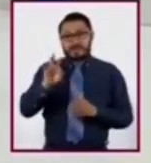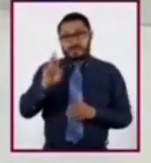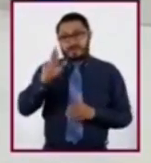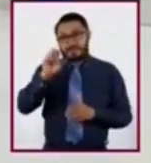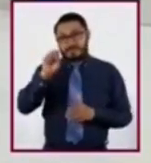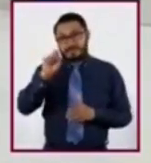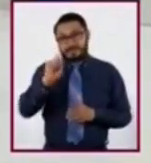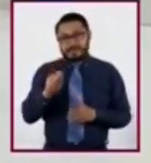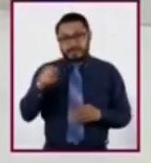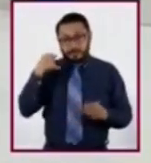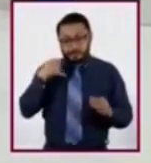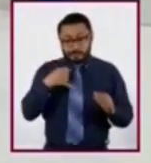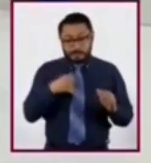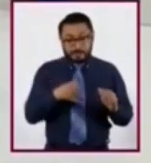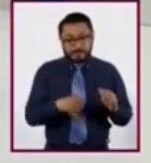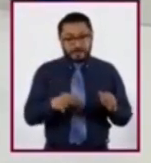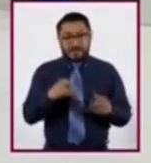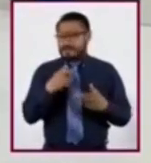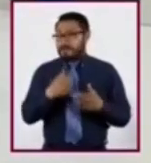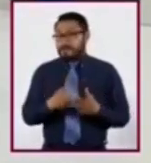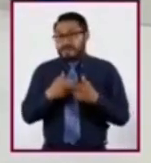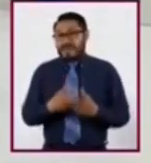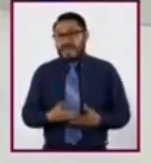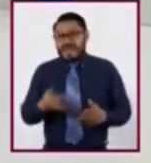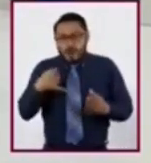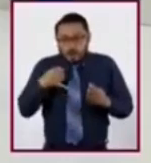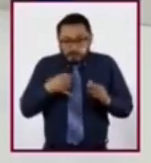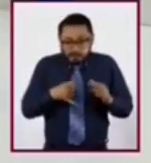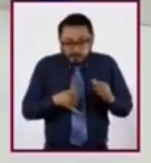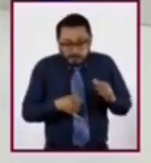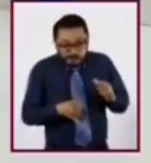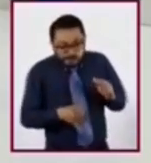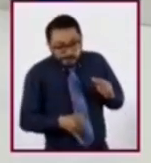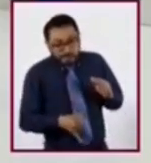Marianas, quedaría completamente cubierto con el agua del océano.